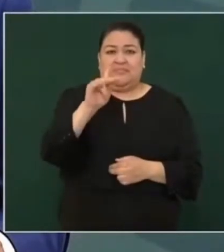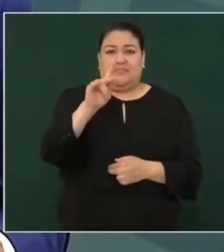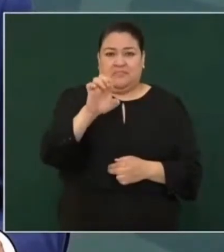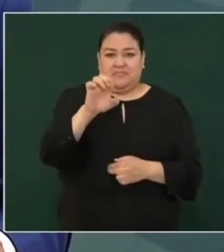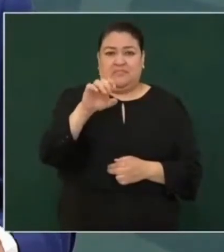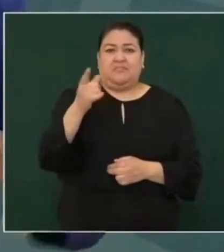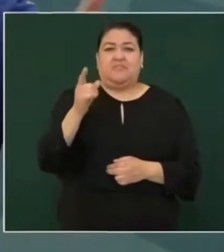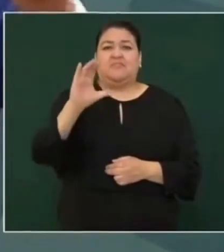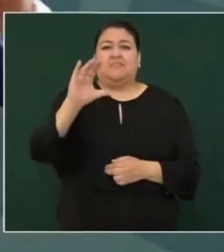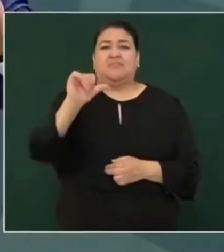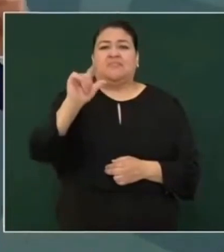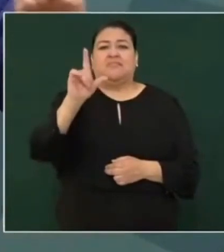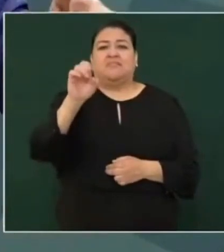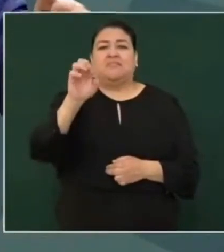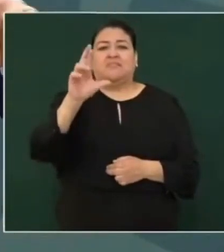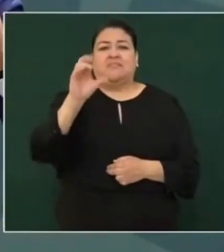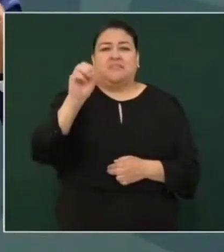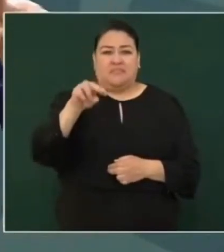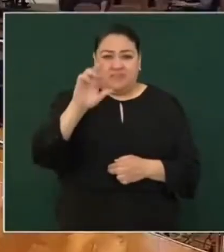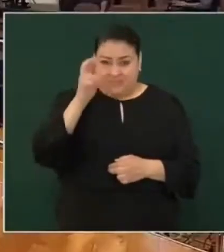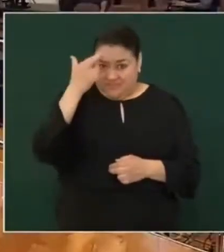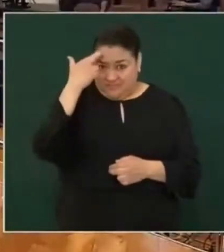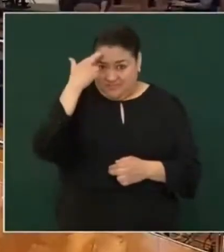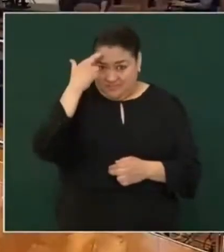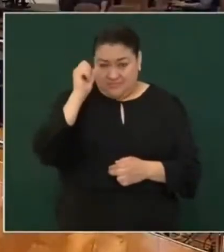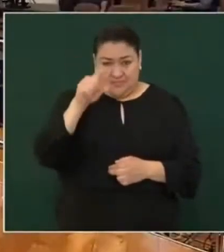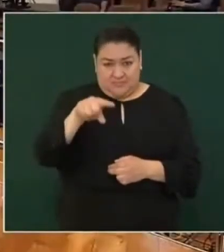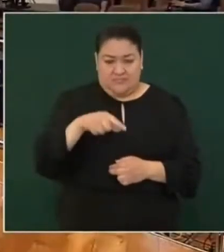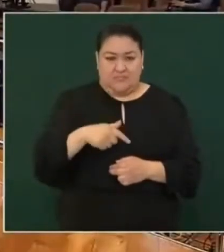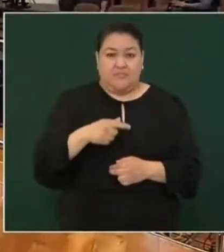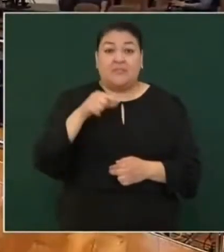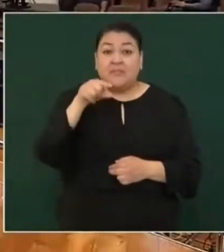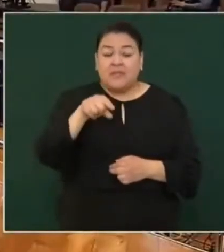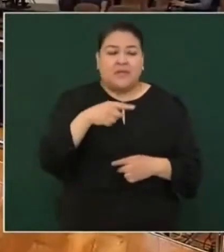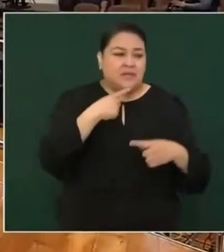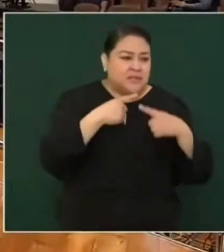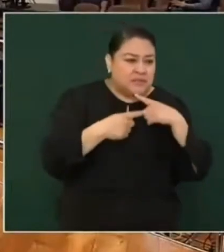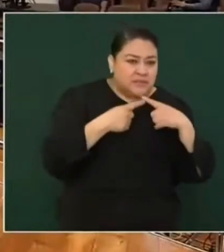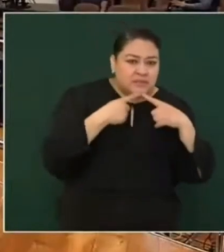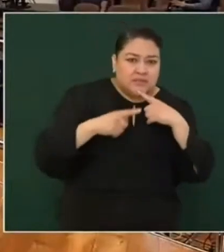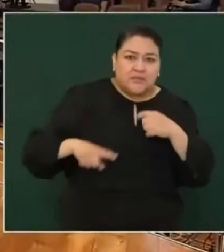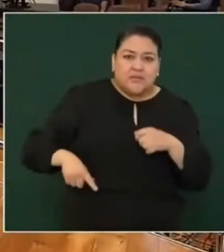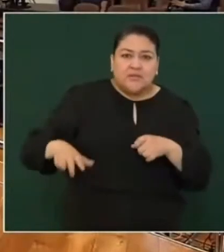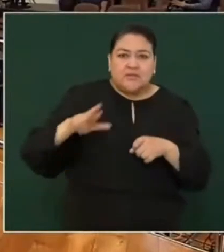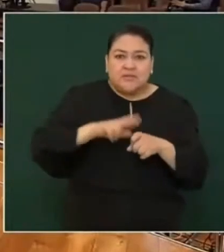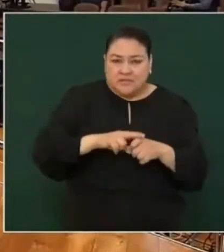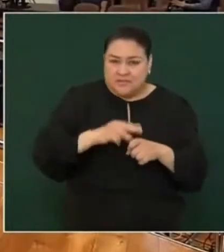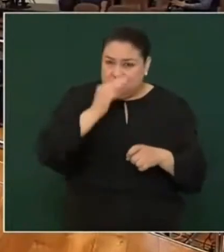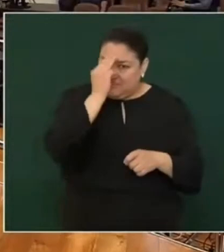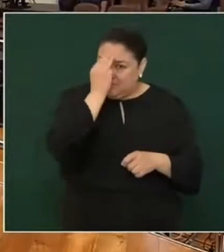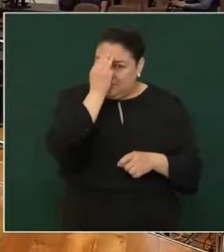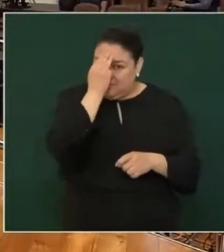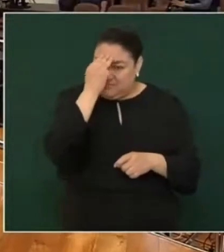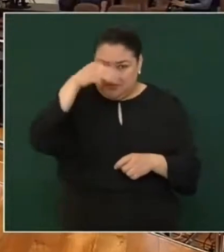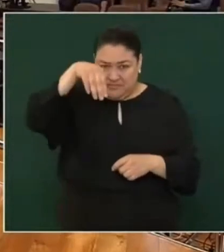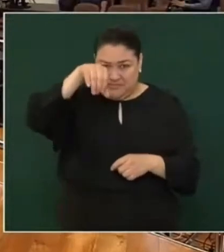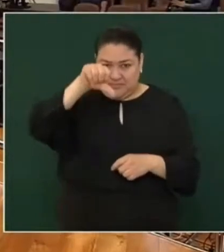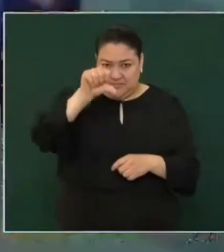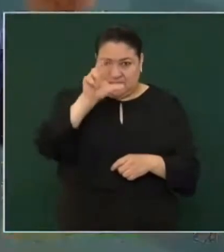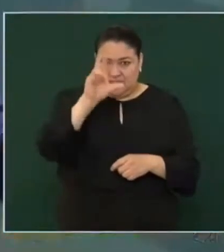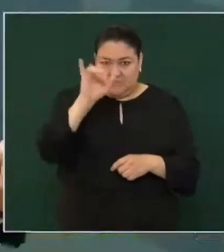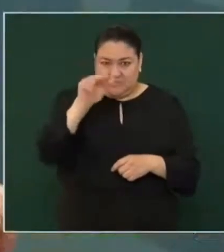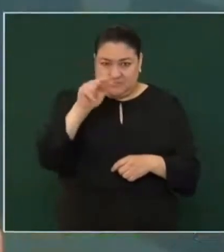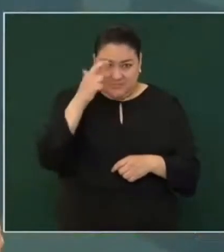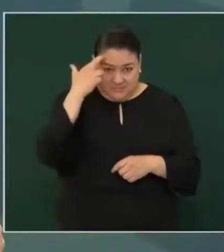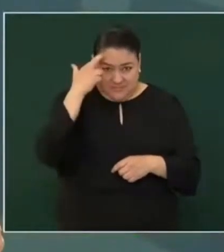que llegaron a acuerdo con el gobernador de entonces Marín los del